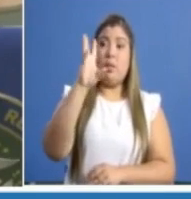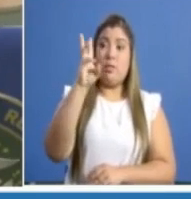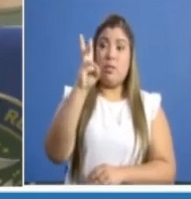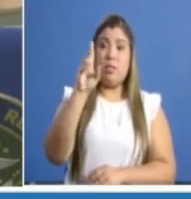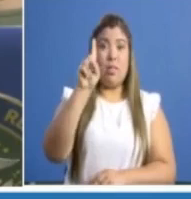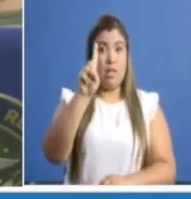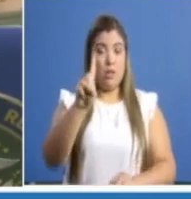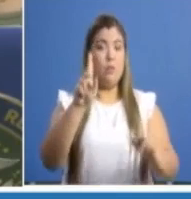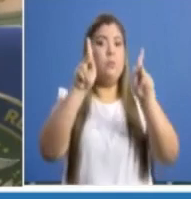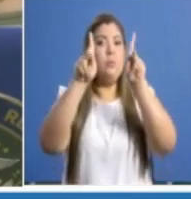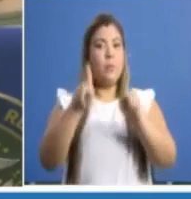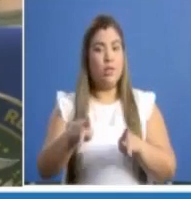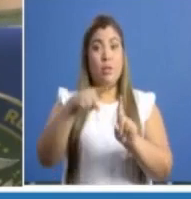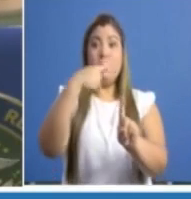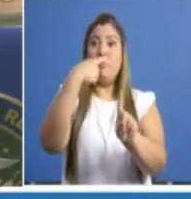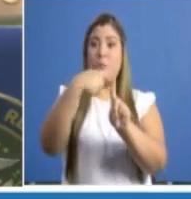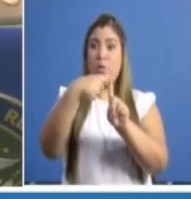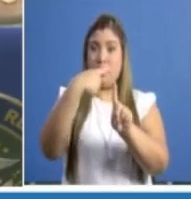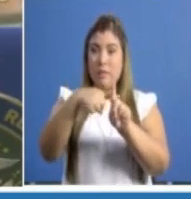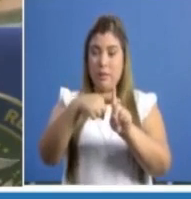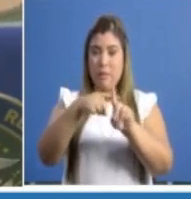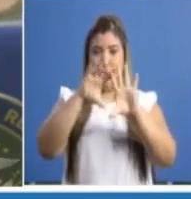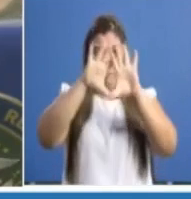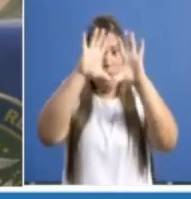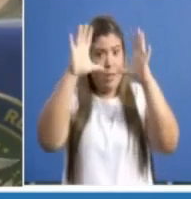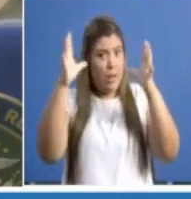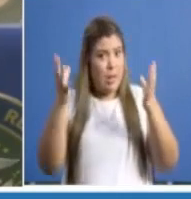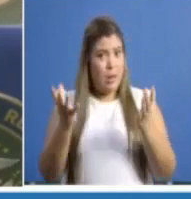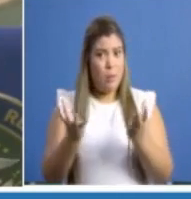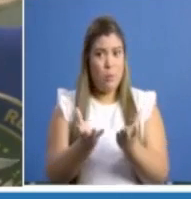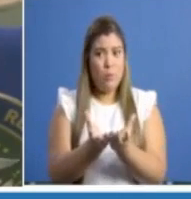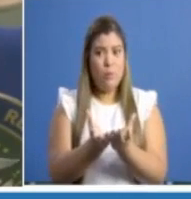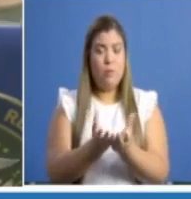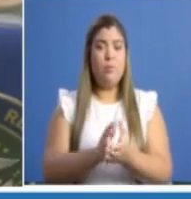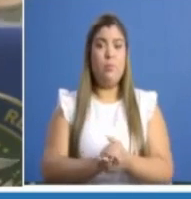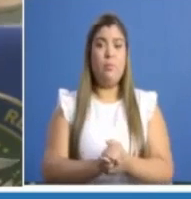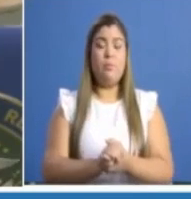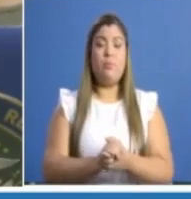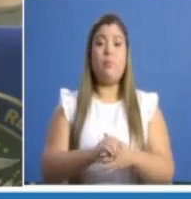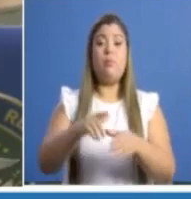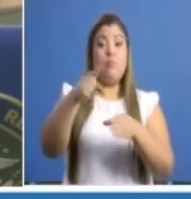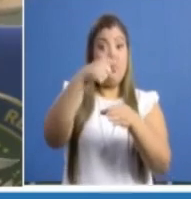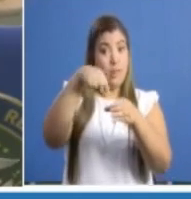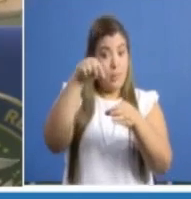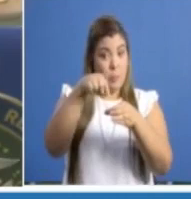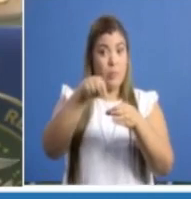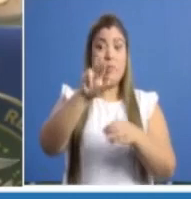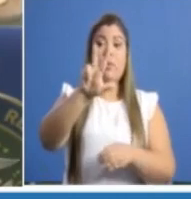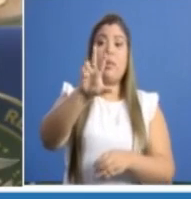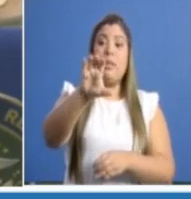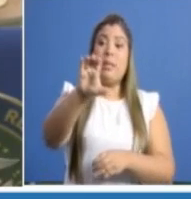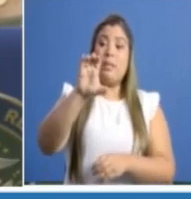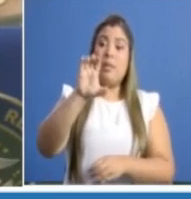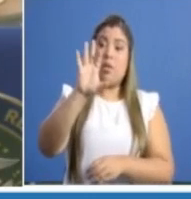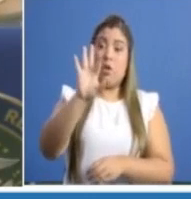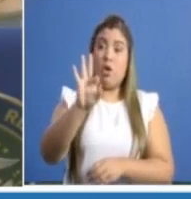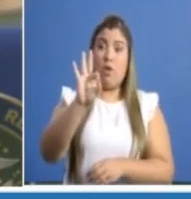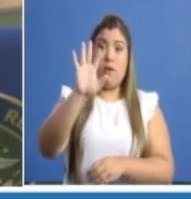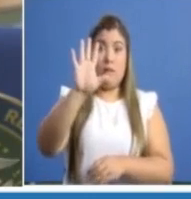casos confirmados a nivel global. De ellos, 395